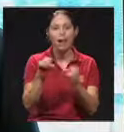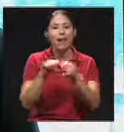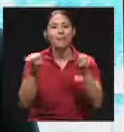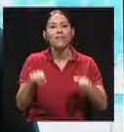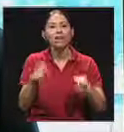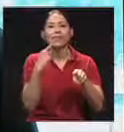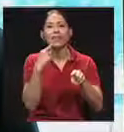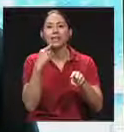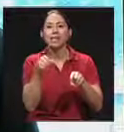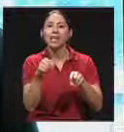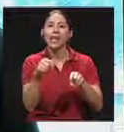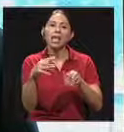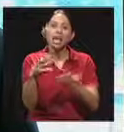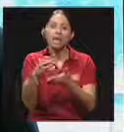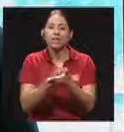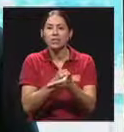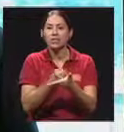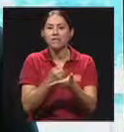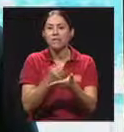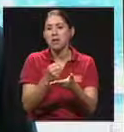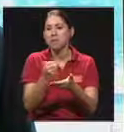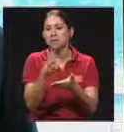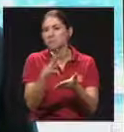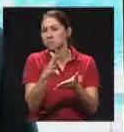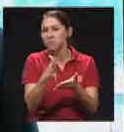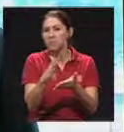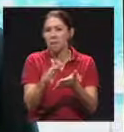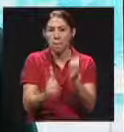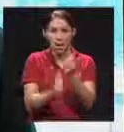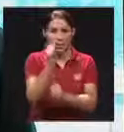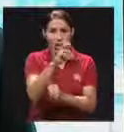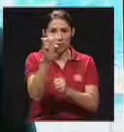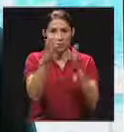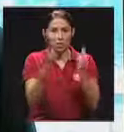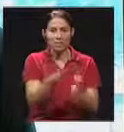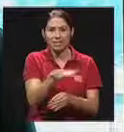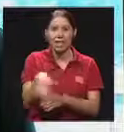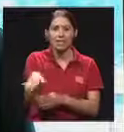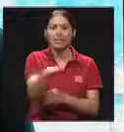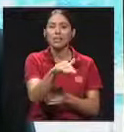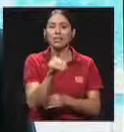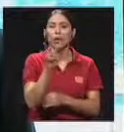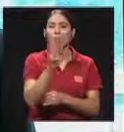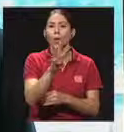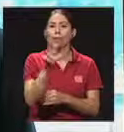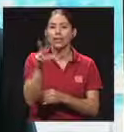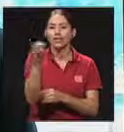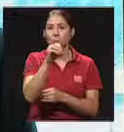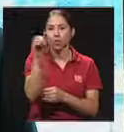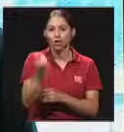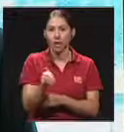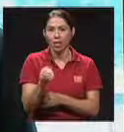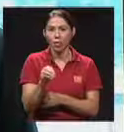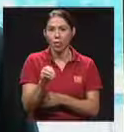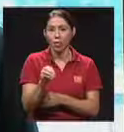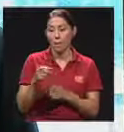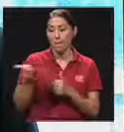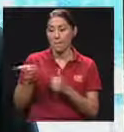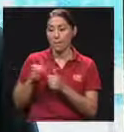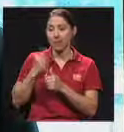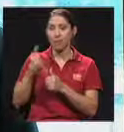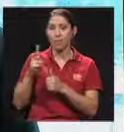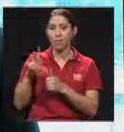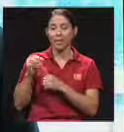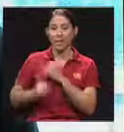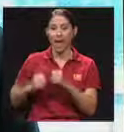un rango que para la mayoría de los costarricenses va a ser el 43% por los primeros 20